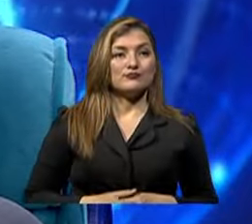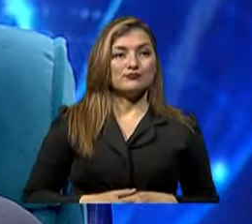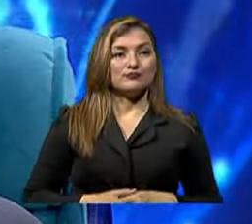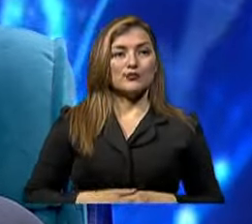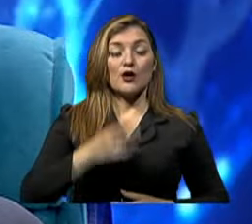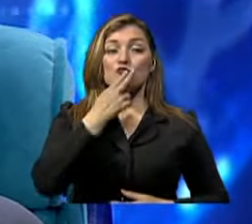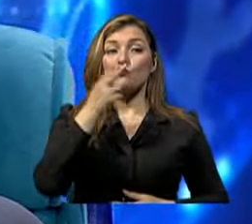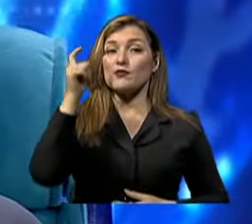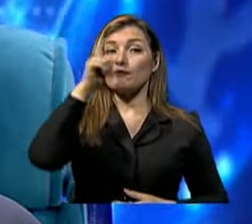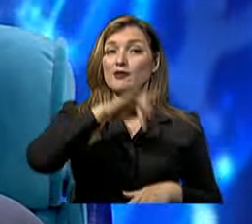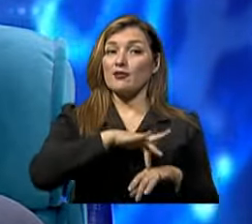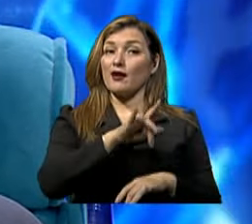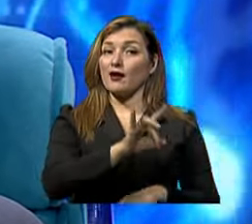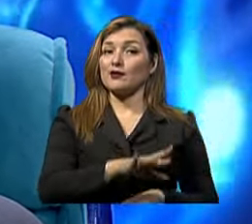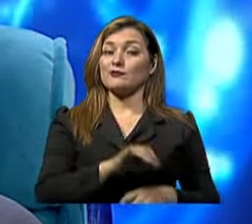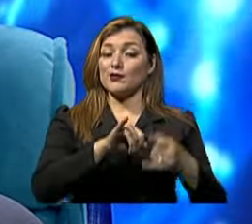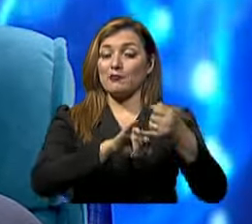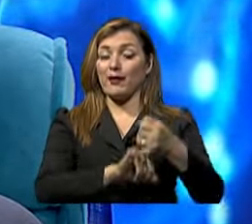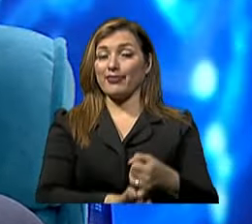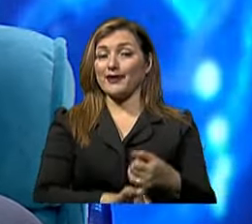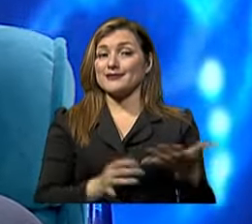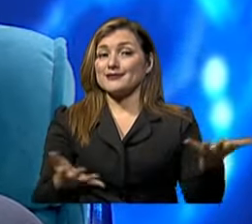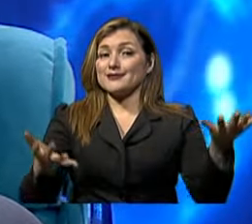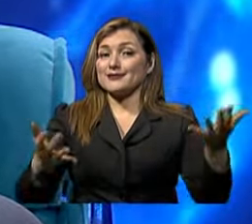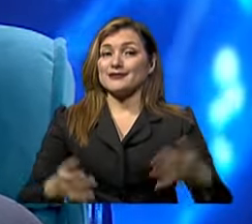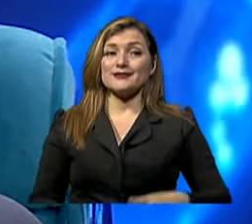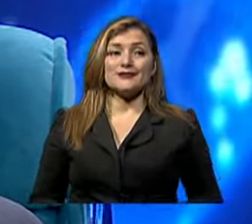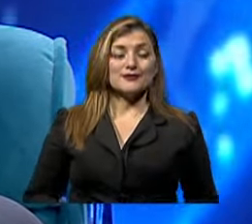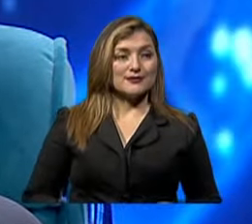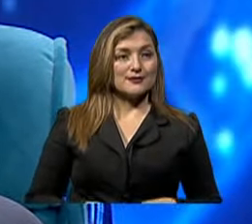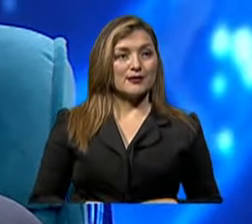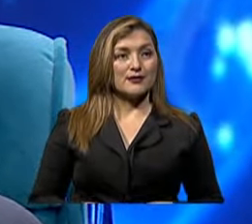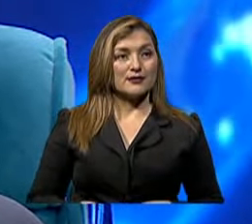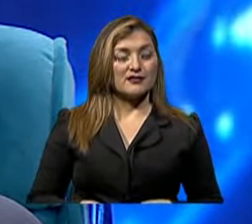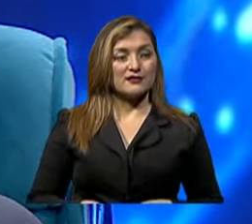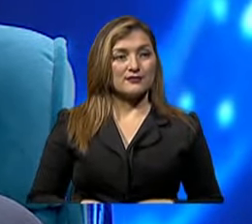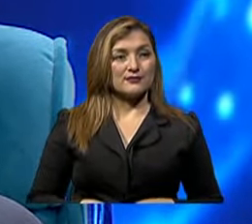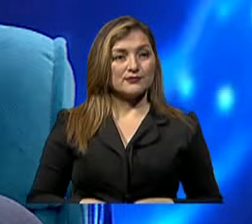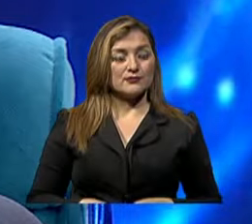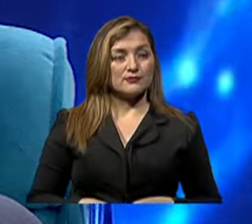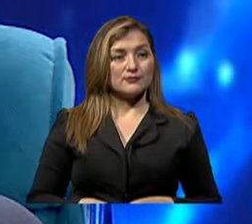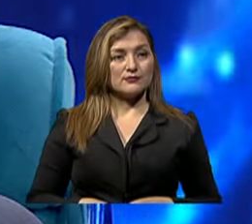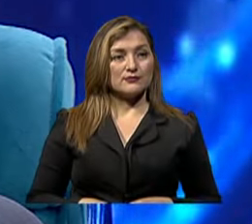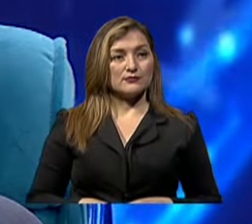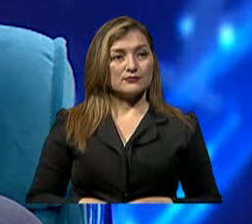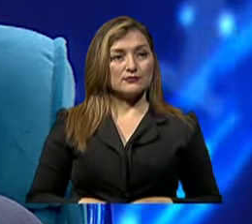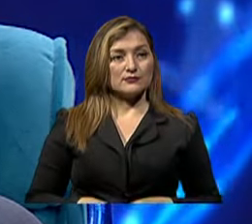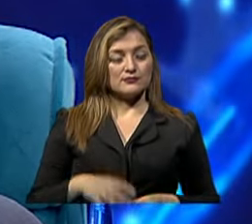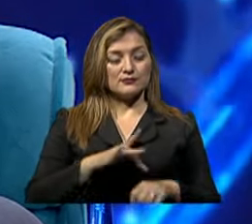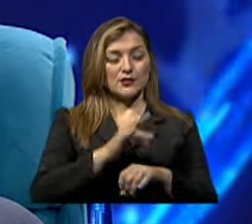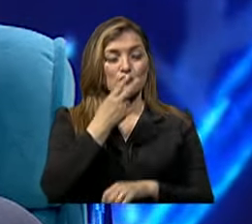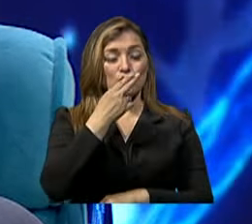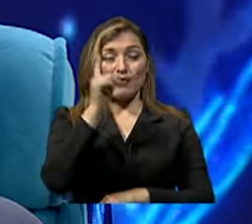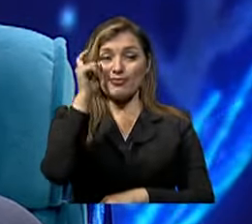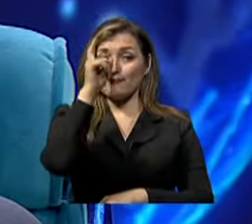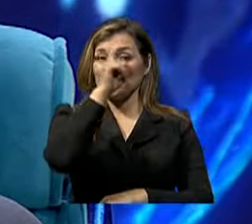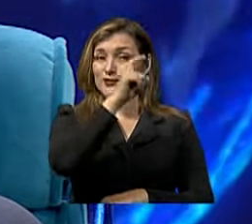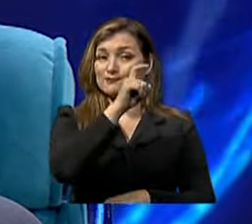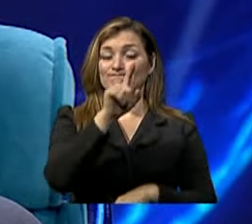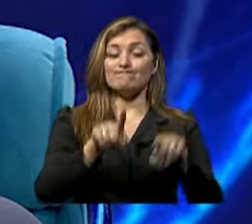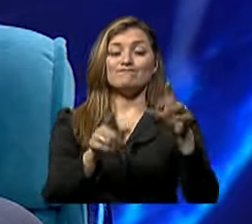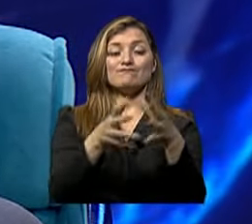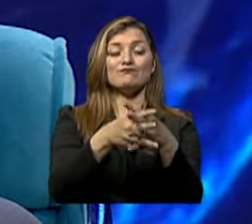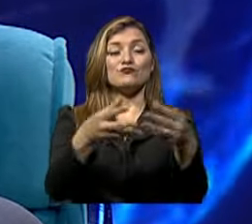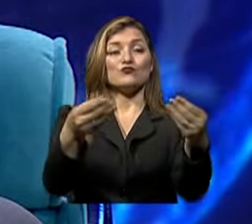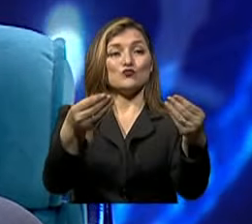tabaquismo Es difícil dejar Por esa dependencia Es decir Entendemos Dejar el tabaco Es muy complicado Y una de las alternativas Podría